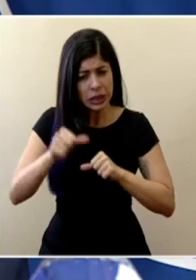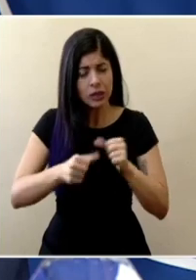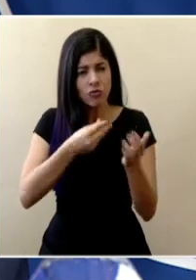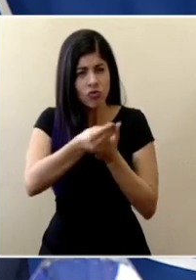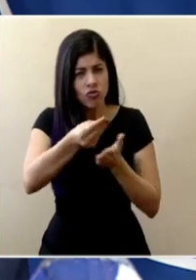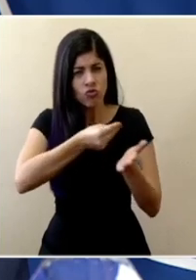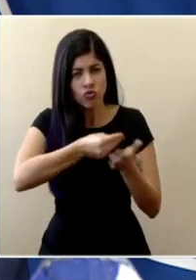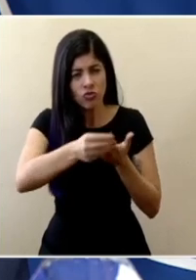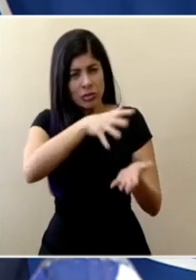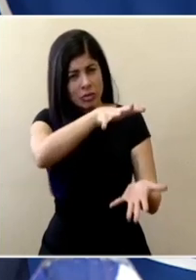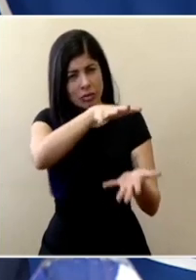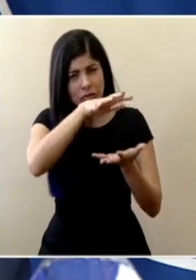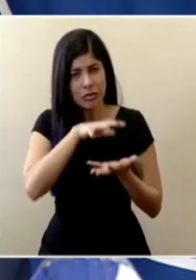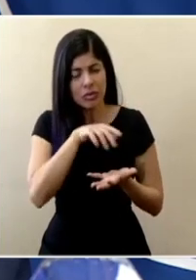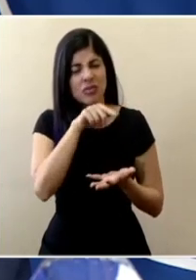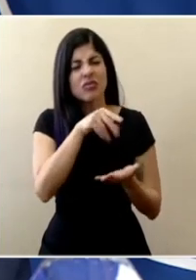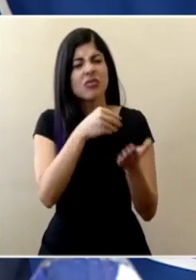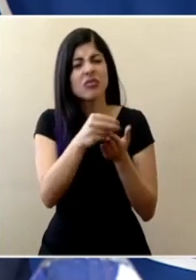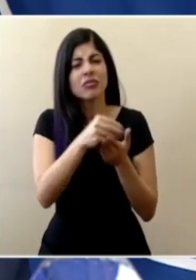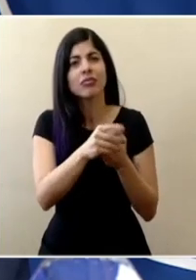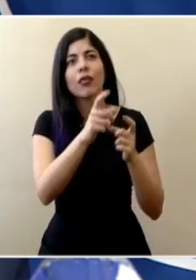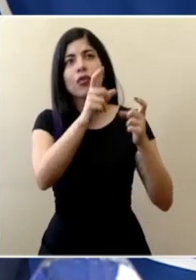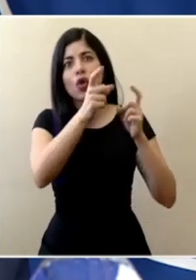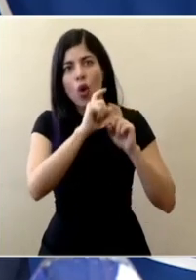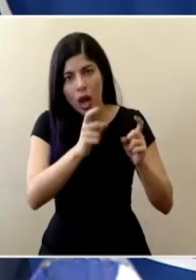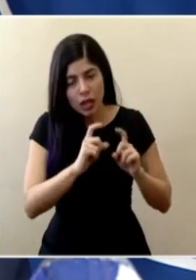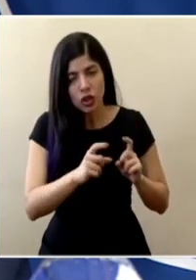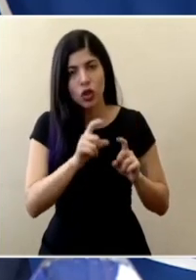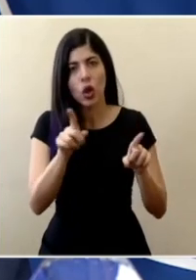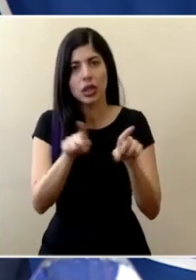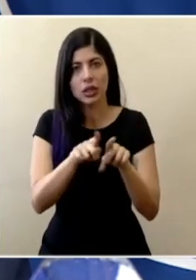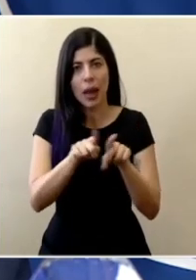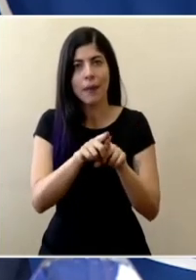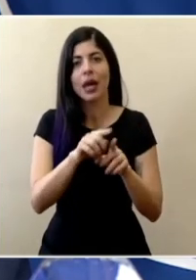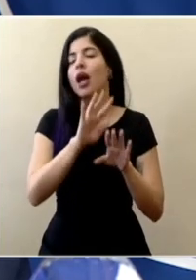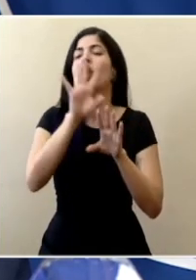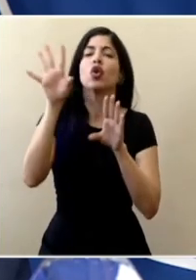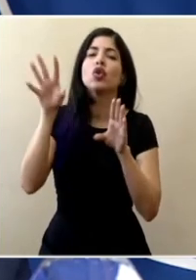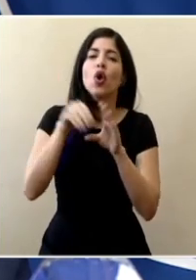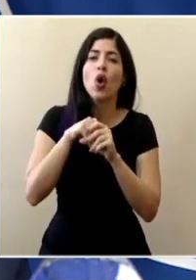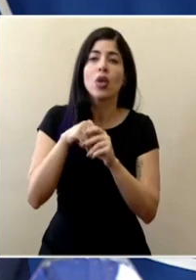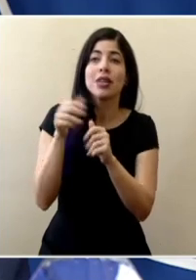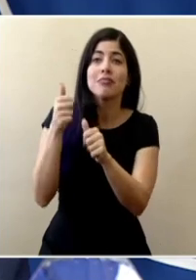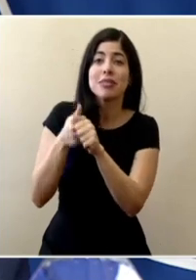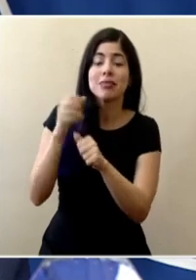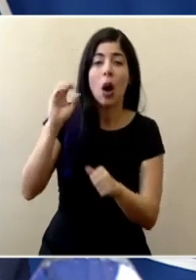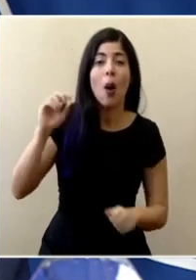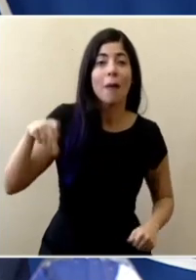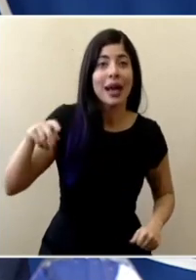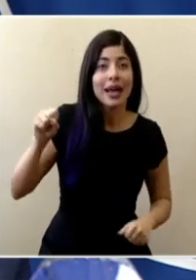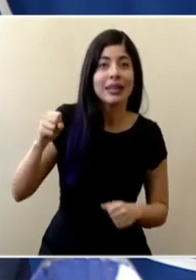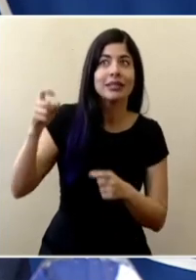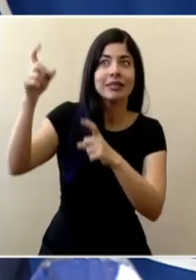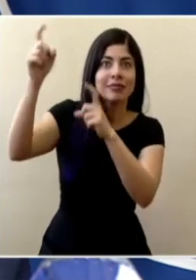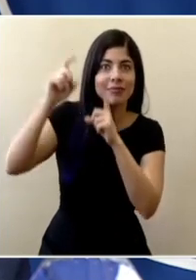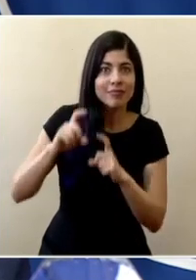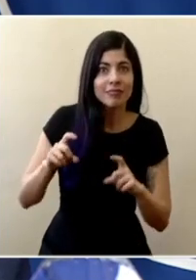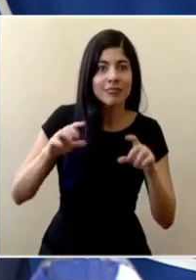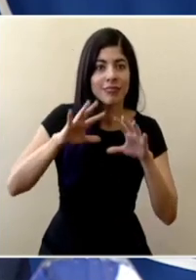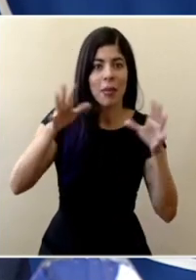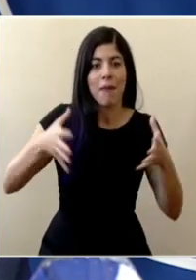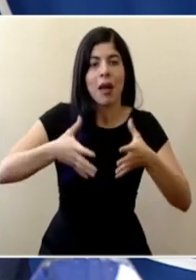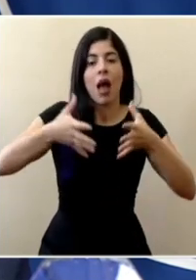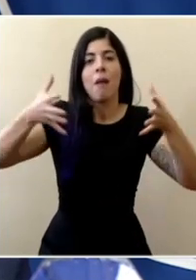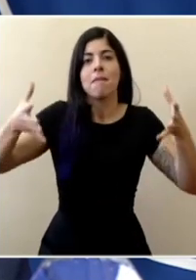compras con todo lo que ha sido las donaciones eventuales y con todo lo que incluso la misma OPS nos ha dado para